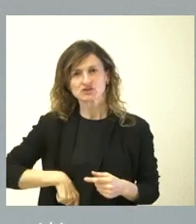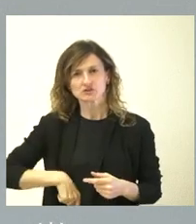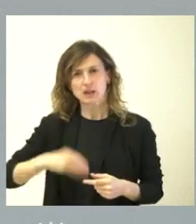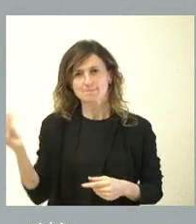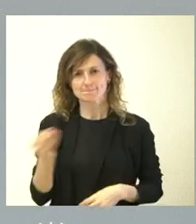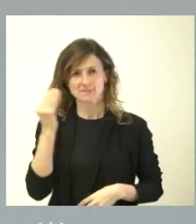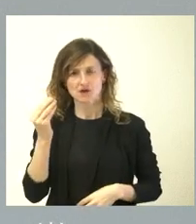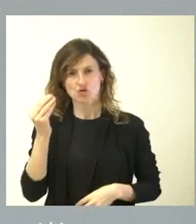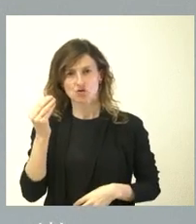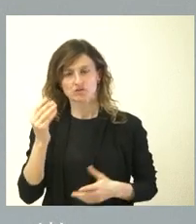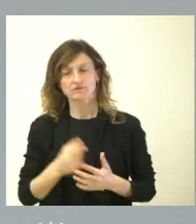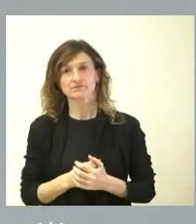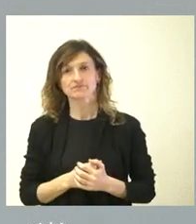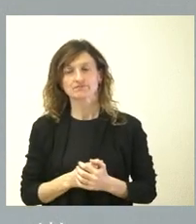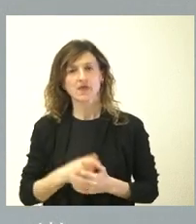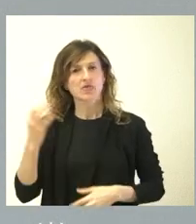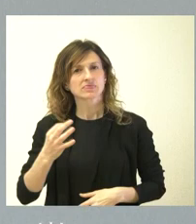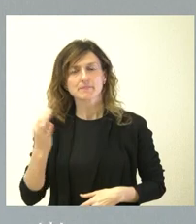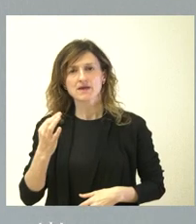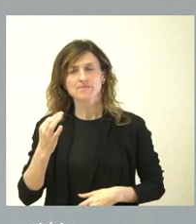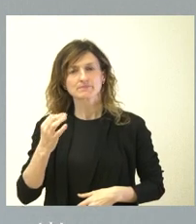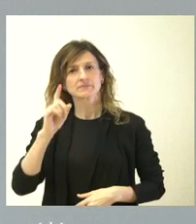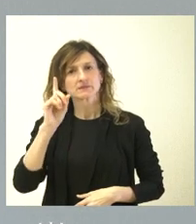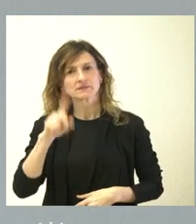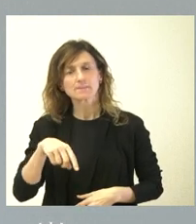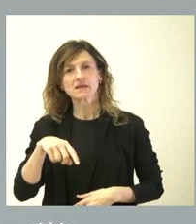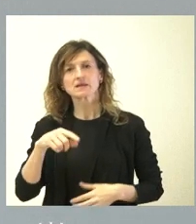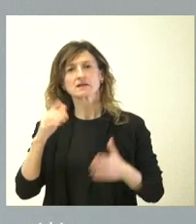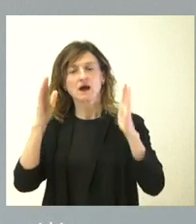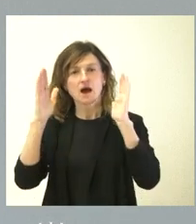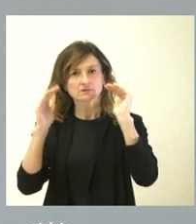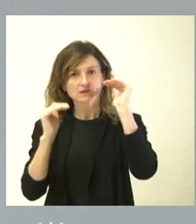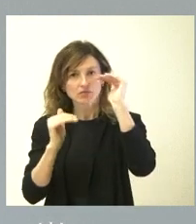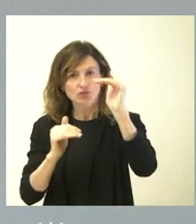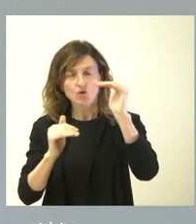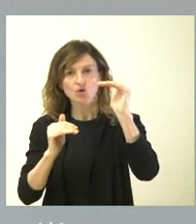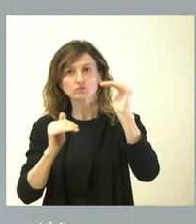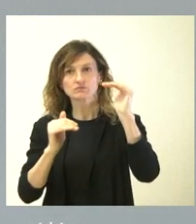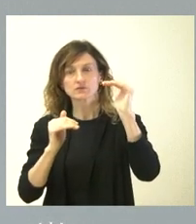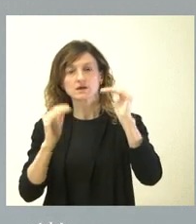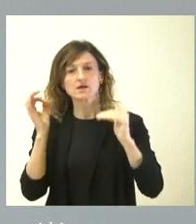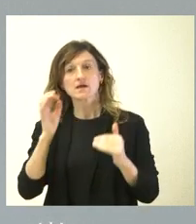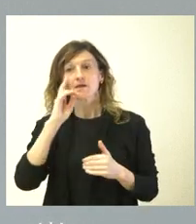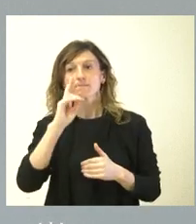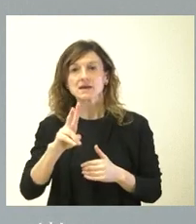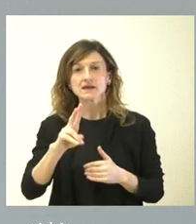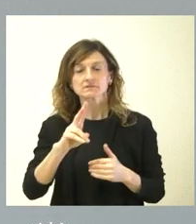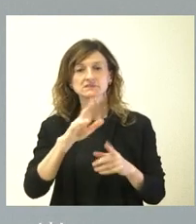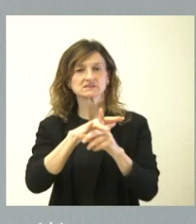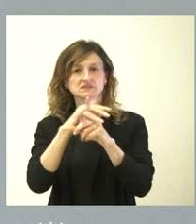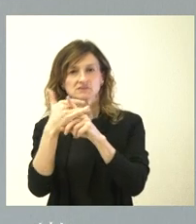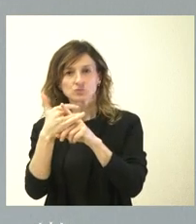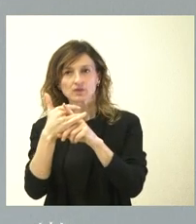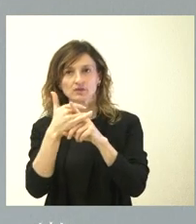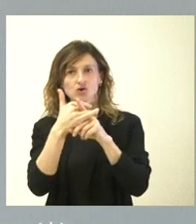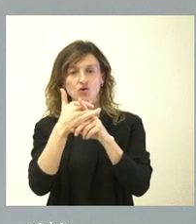seamos capaces y tiene que ser, a su vez, una atención que tenga en cuenta las circunstancias